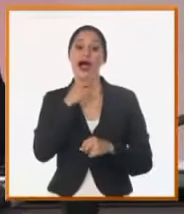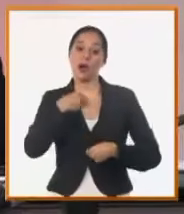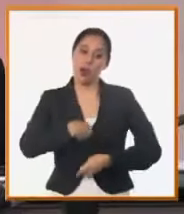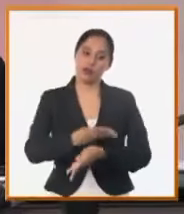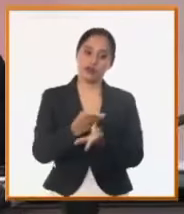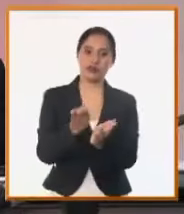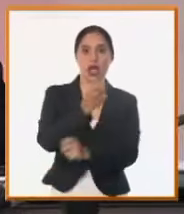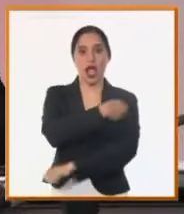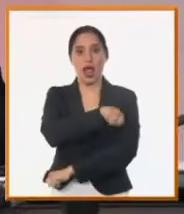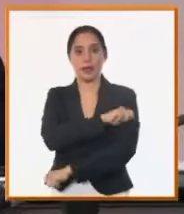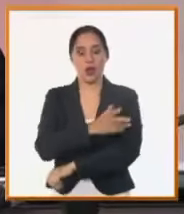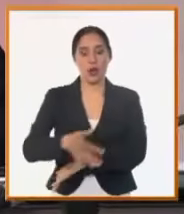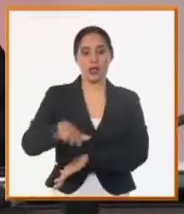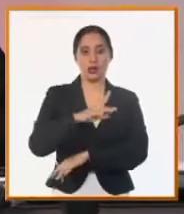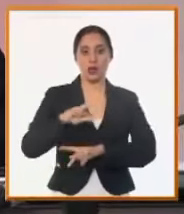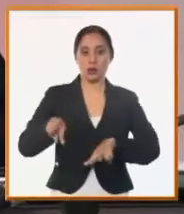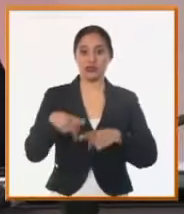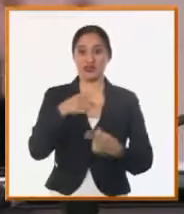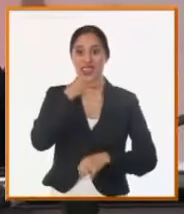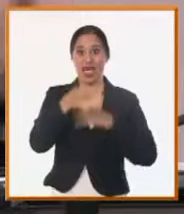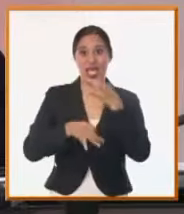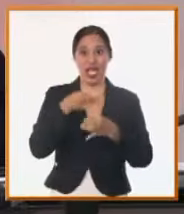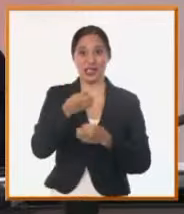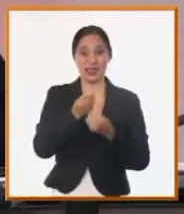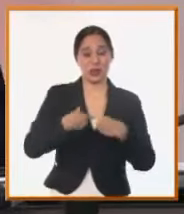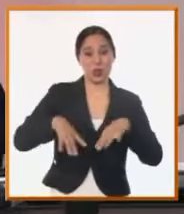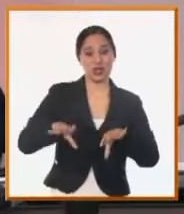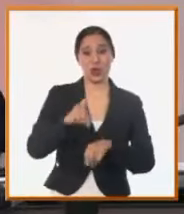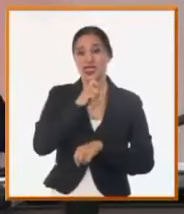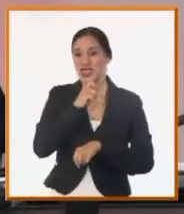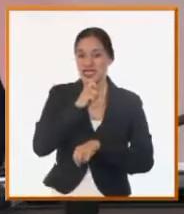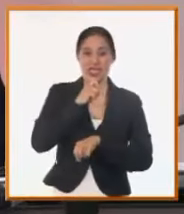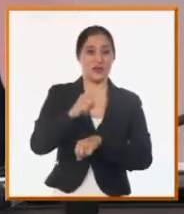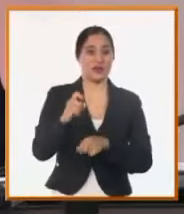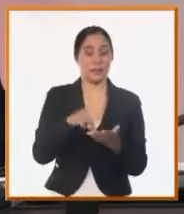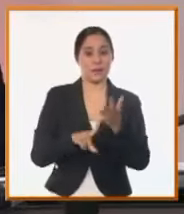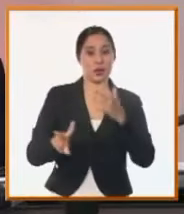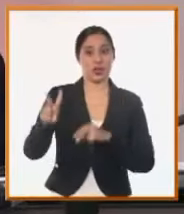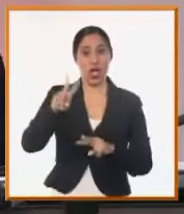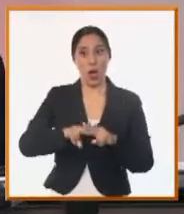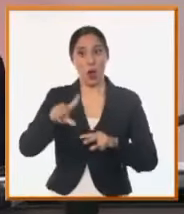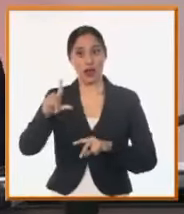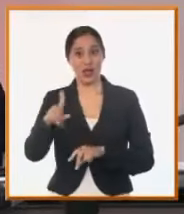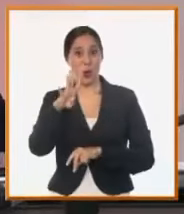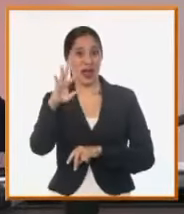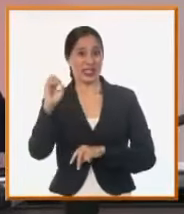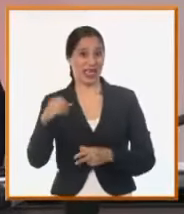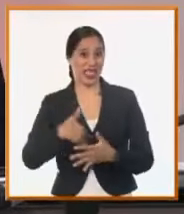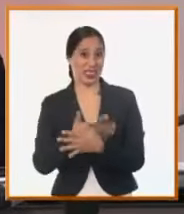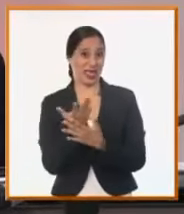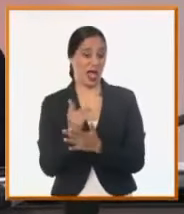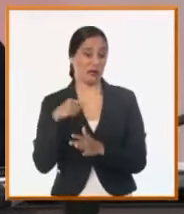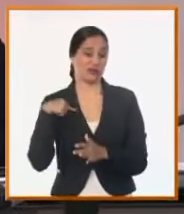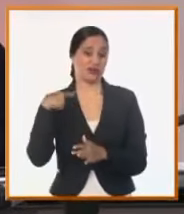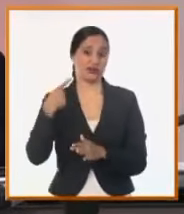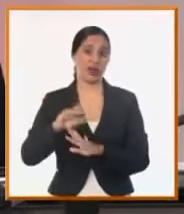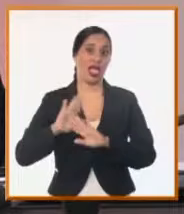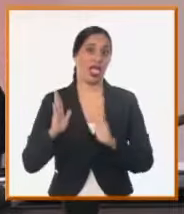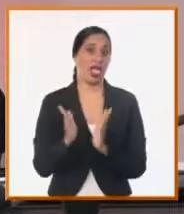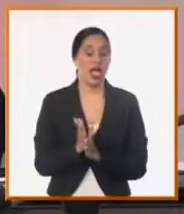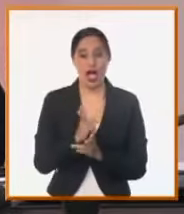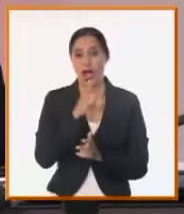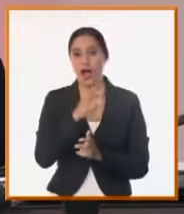población y, como se decía, territorios que están más complicados. el Guín como ciudad con 40 días, decía alguno, de ciclo de